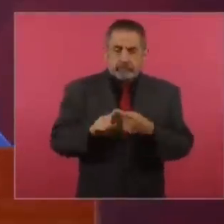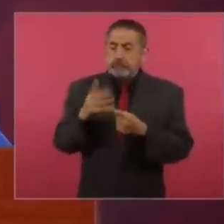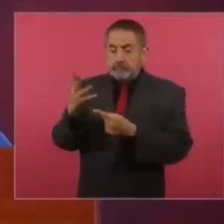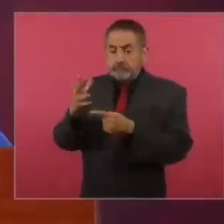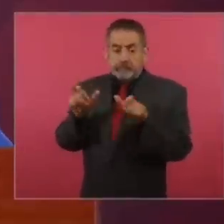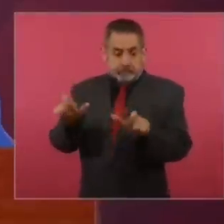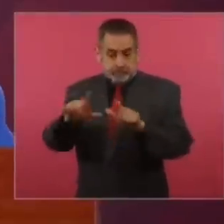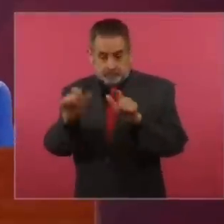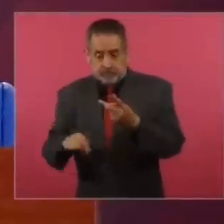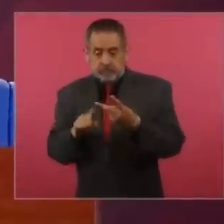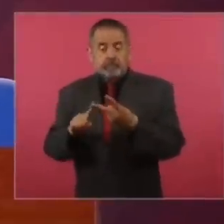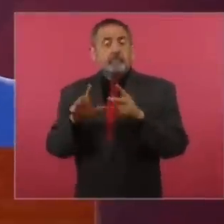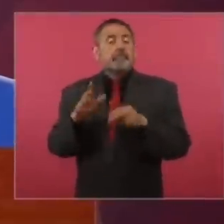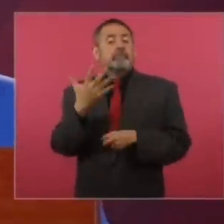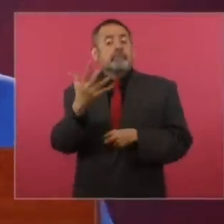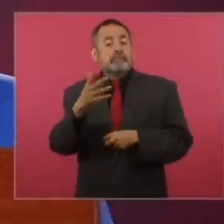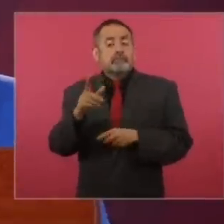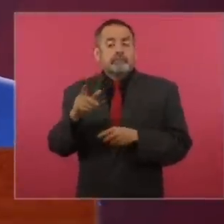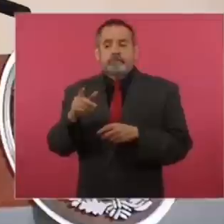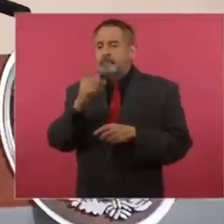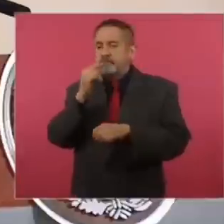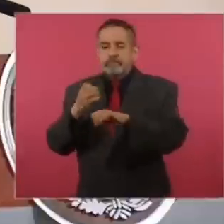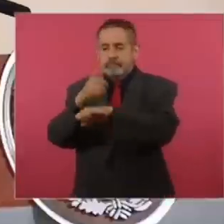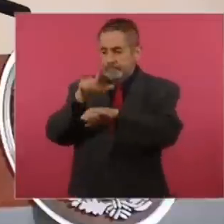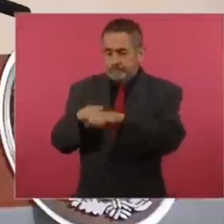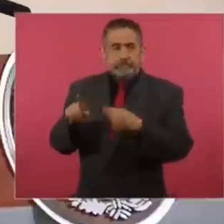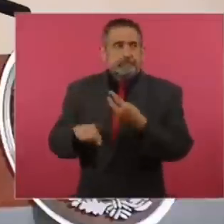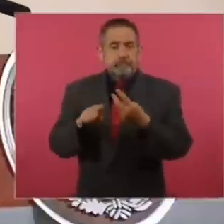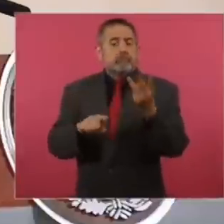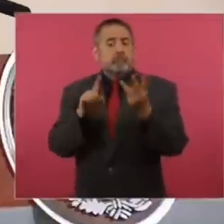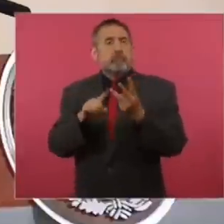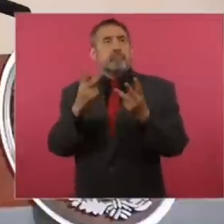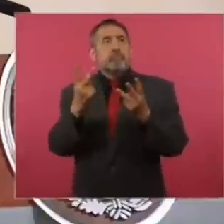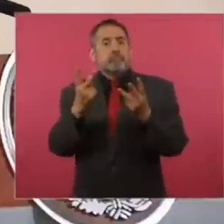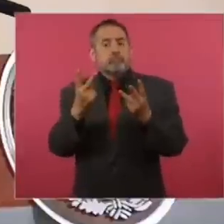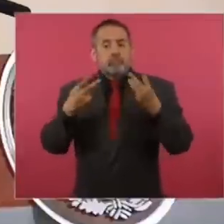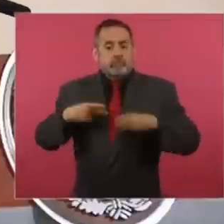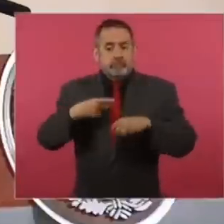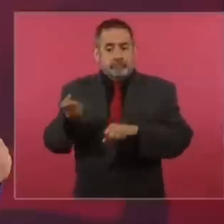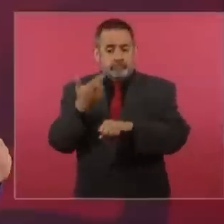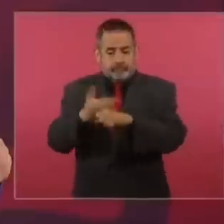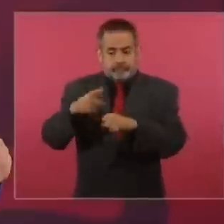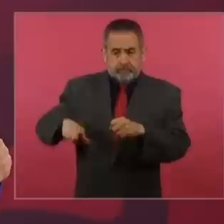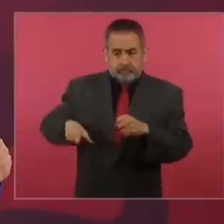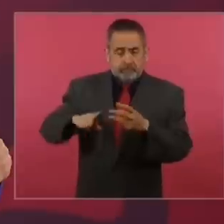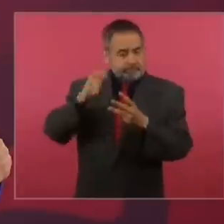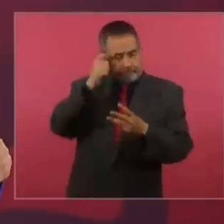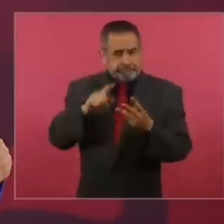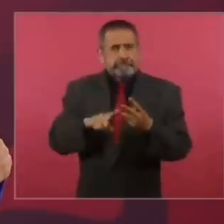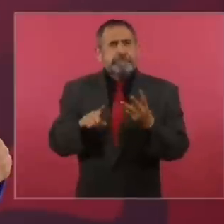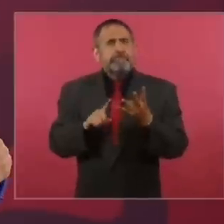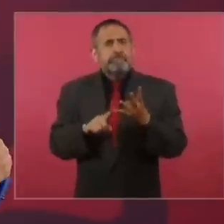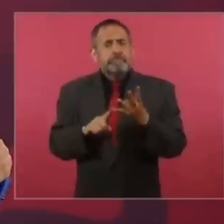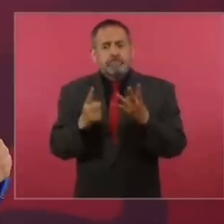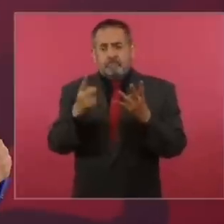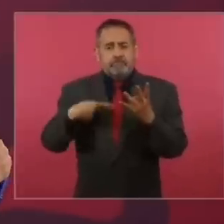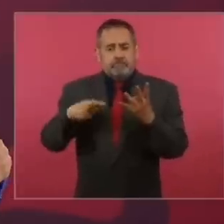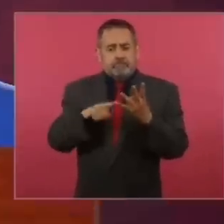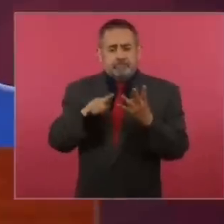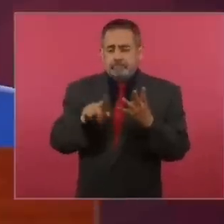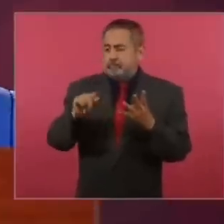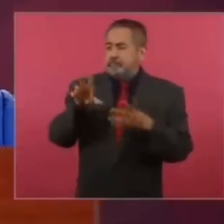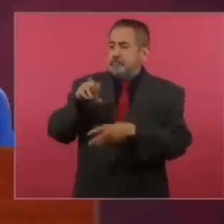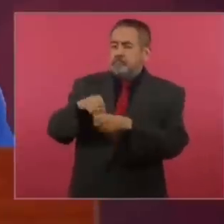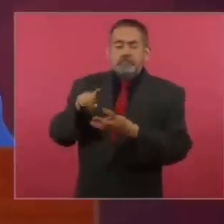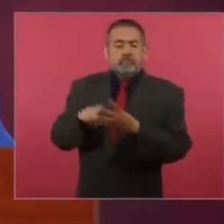Estatal, dos servidores públicos de la Secretaría de Gobierno del Estado de Guerrero y un servidor público de